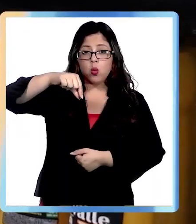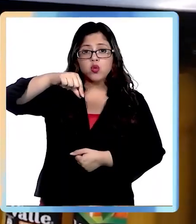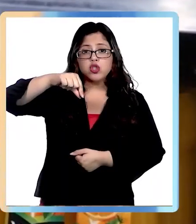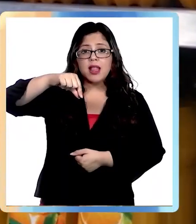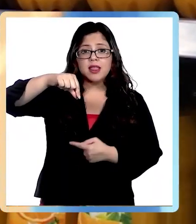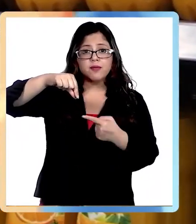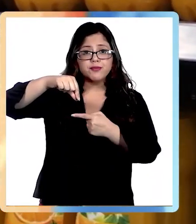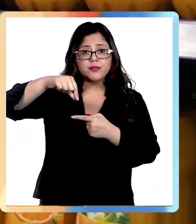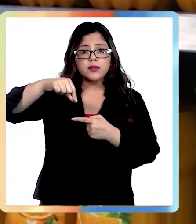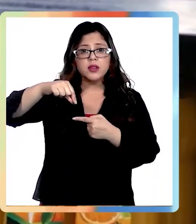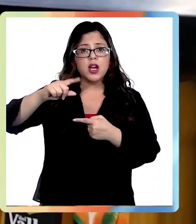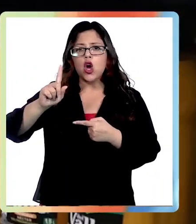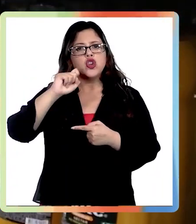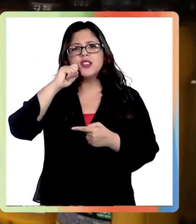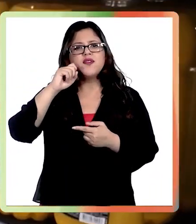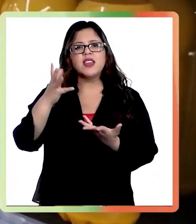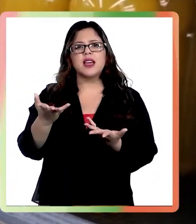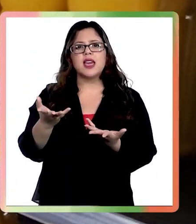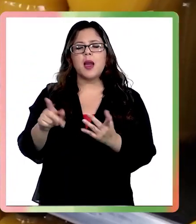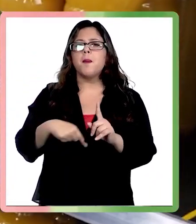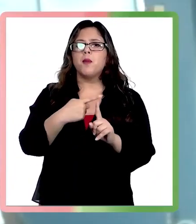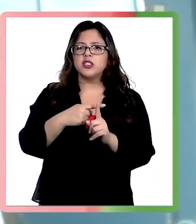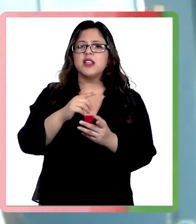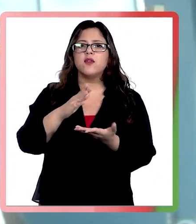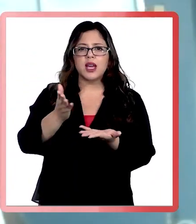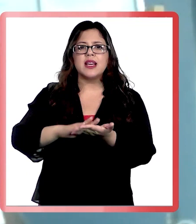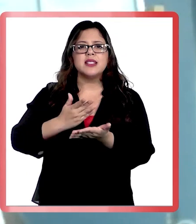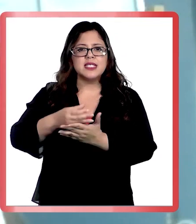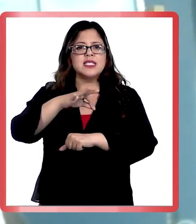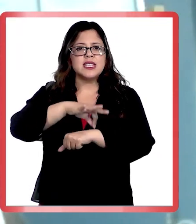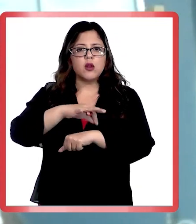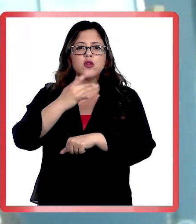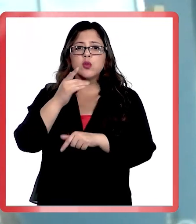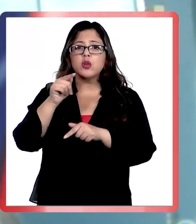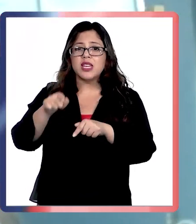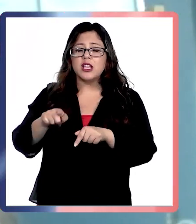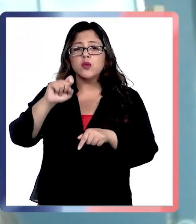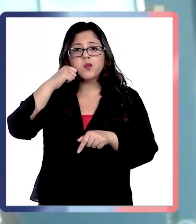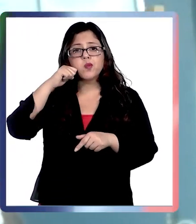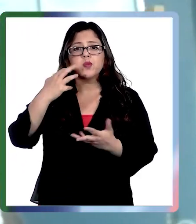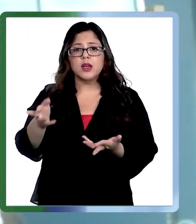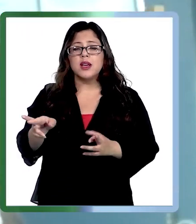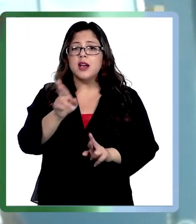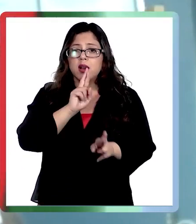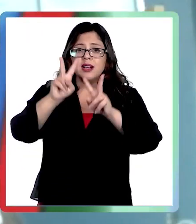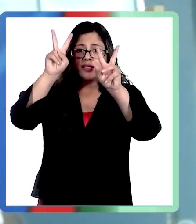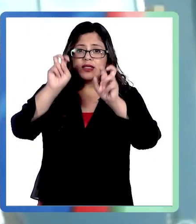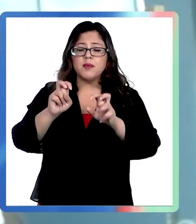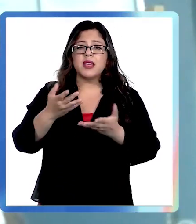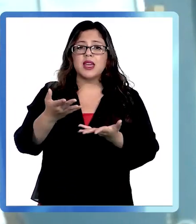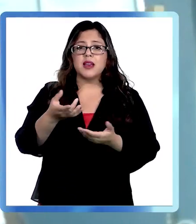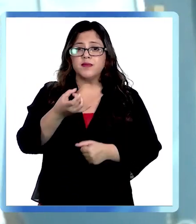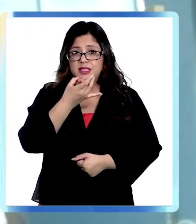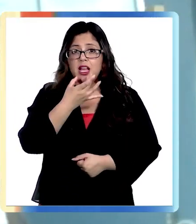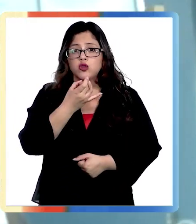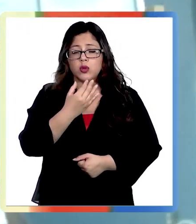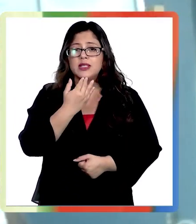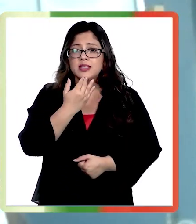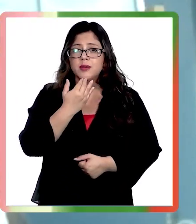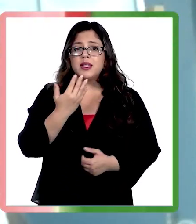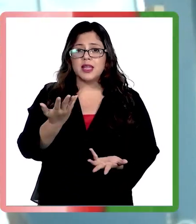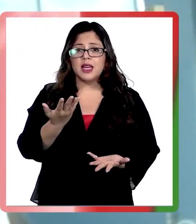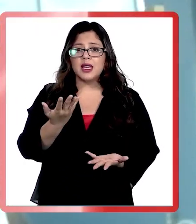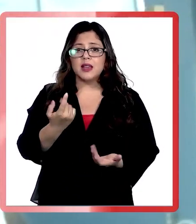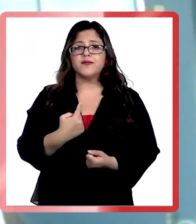favorecen la buena salud, ya que el endulzante genera también respuestas metabólicas a través de la liberación de insulina, que también van a